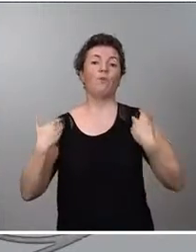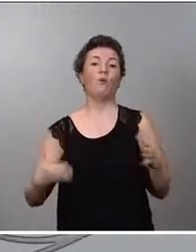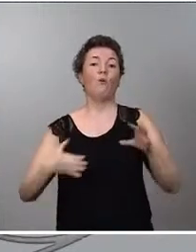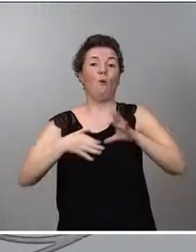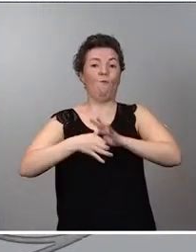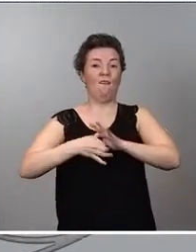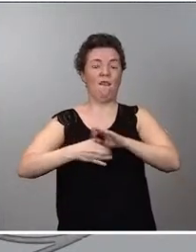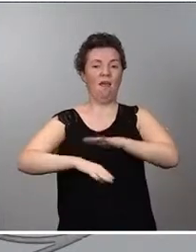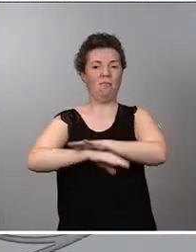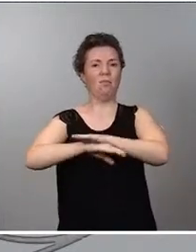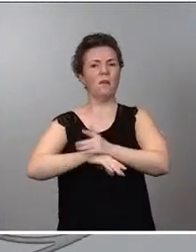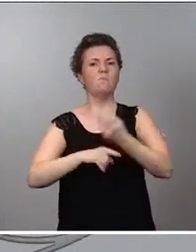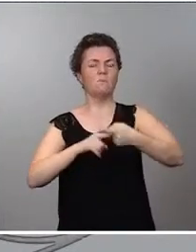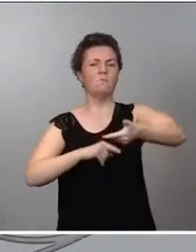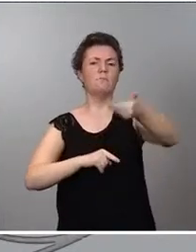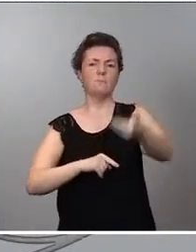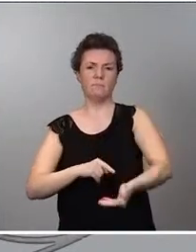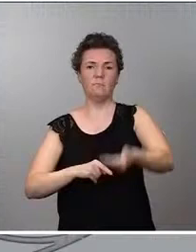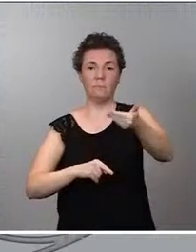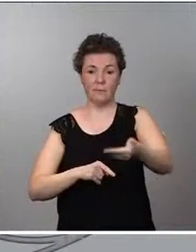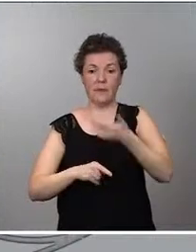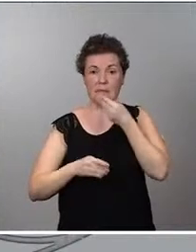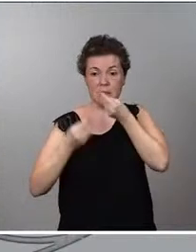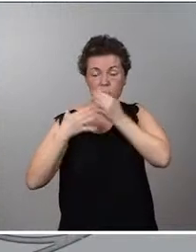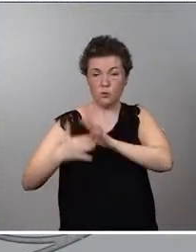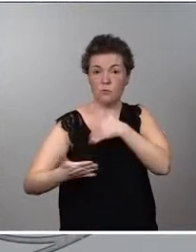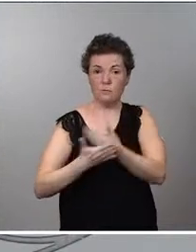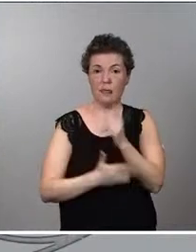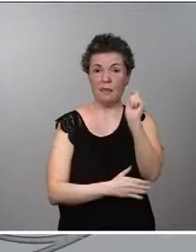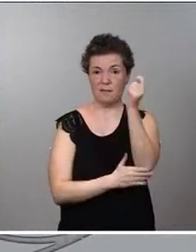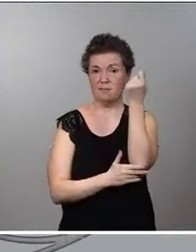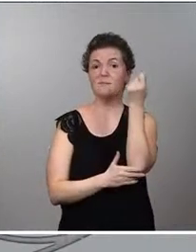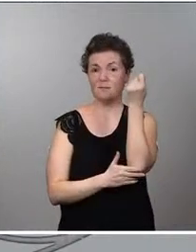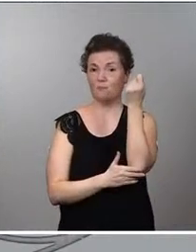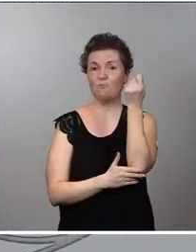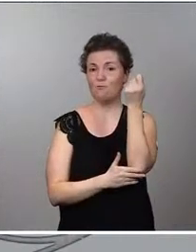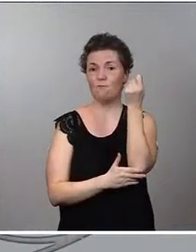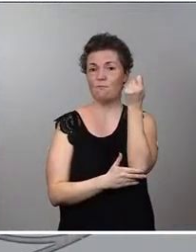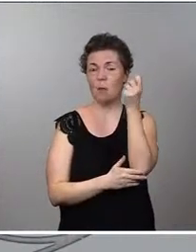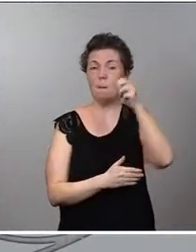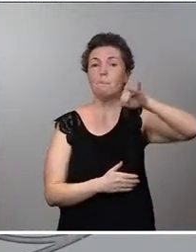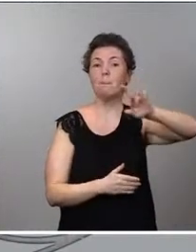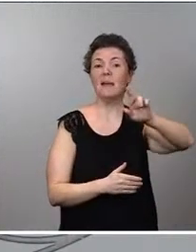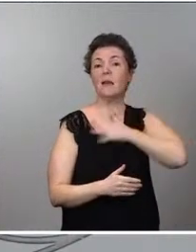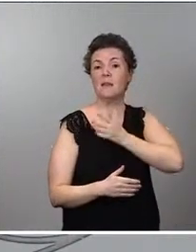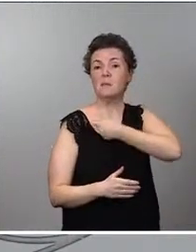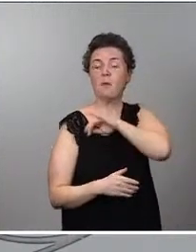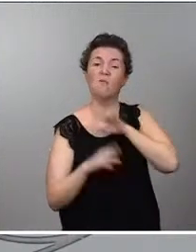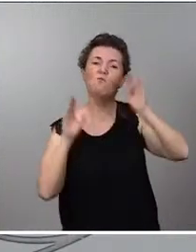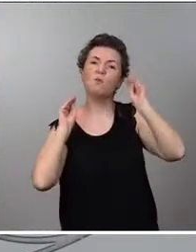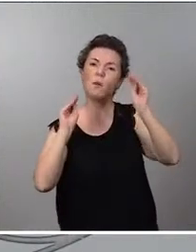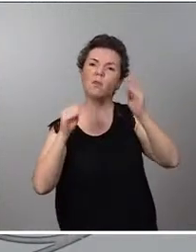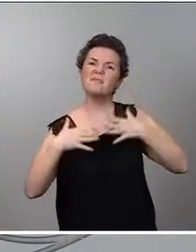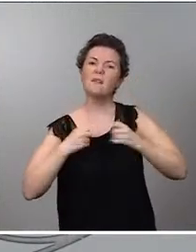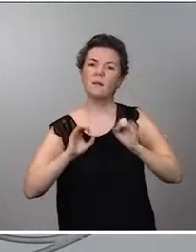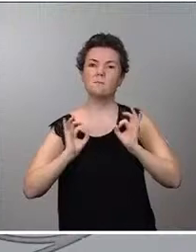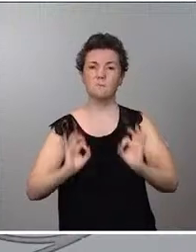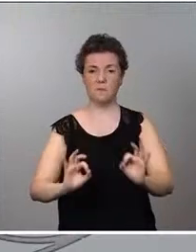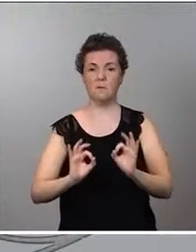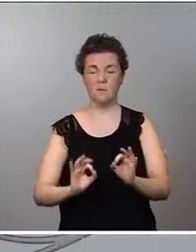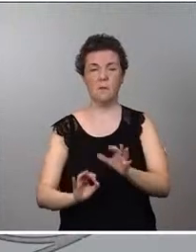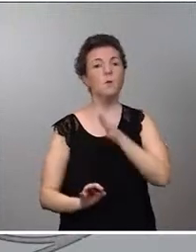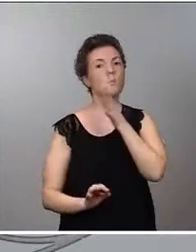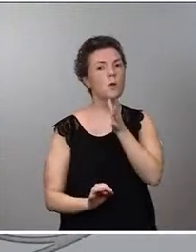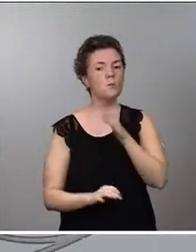elemento muy importante en esta historia de éxito que ha sido el MIR en España y la formación sanitaria especializada. Por tanto, la posición del